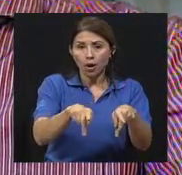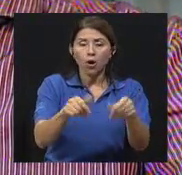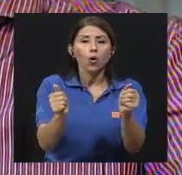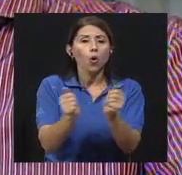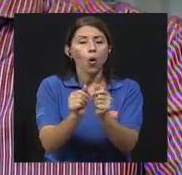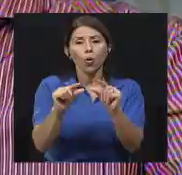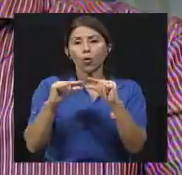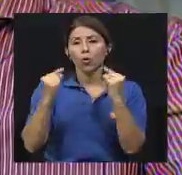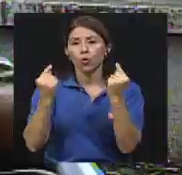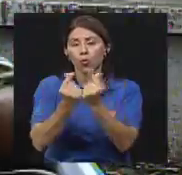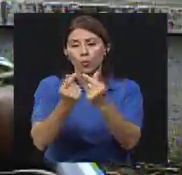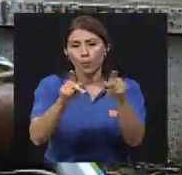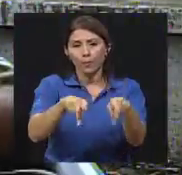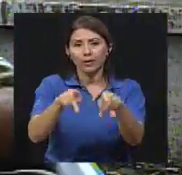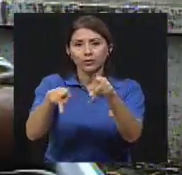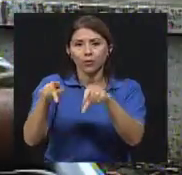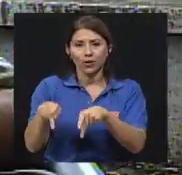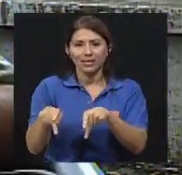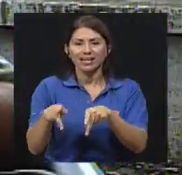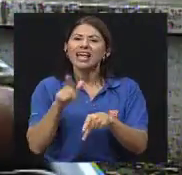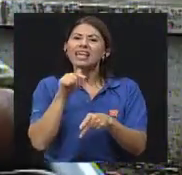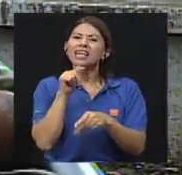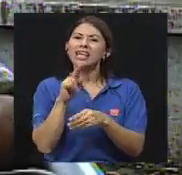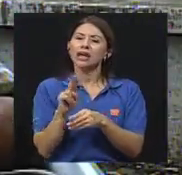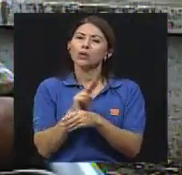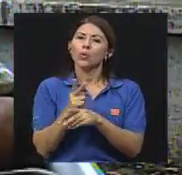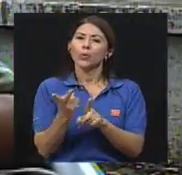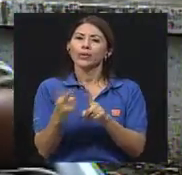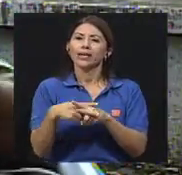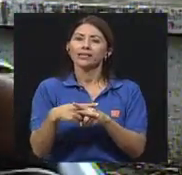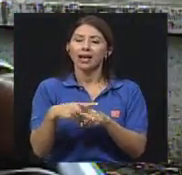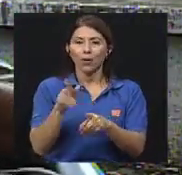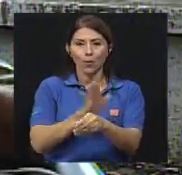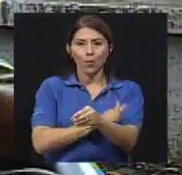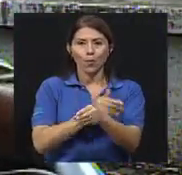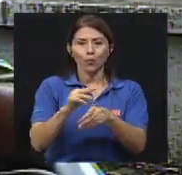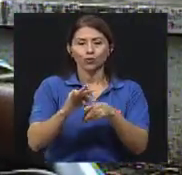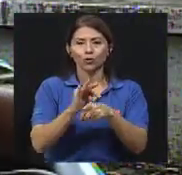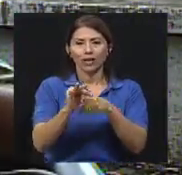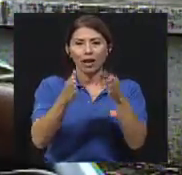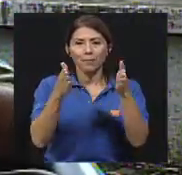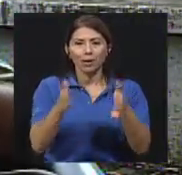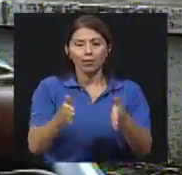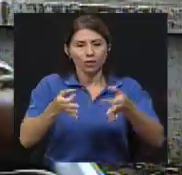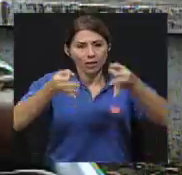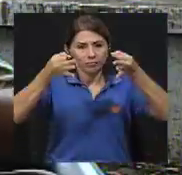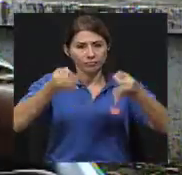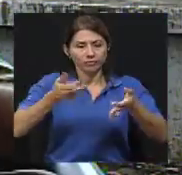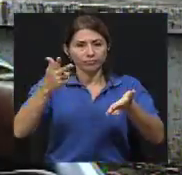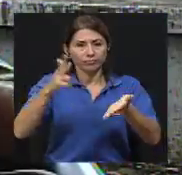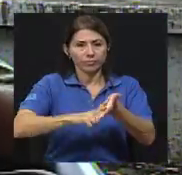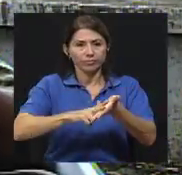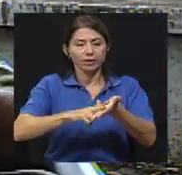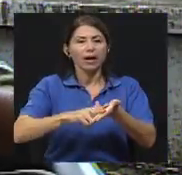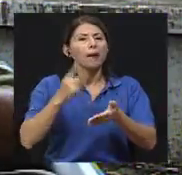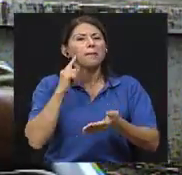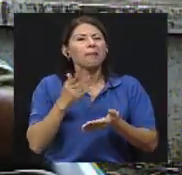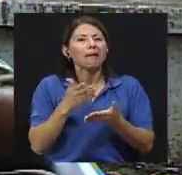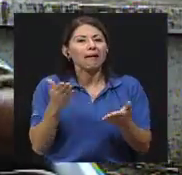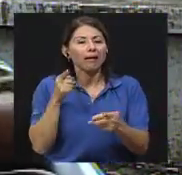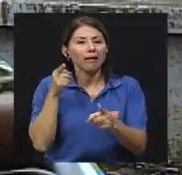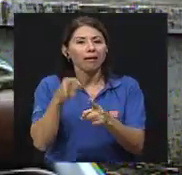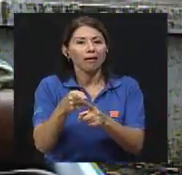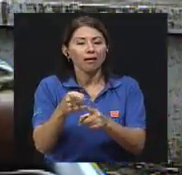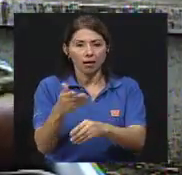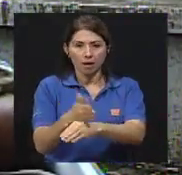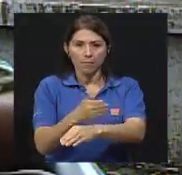pacientes o con individuos, por un musicoterapeuta calificado para mejorar ya sea la salud, para restablecer